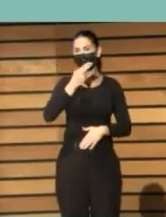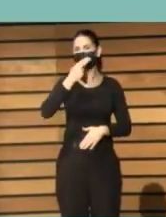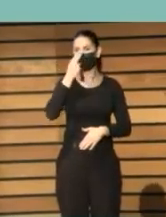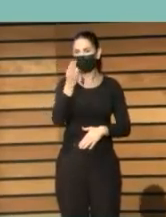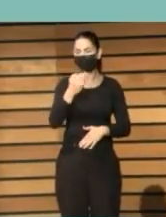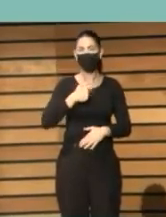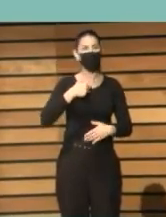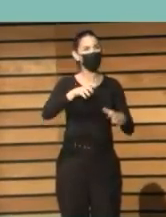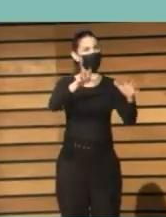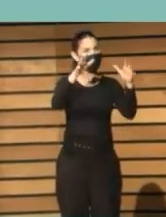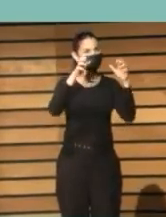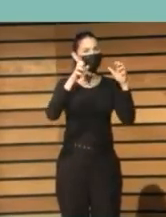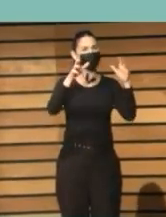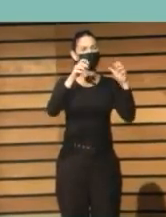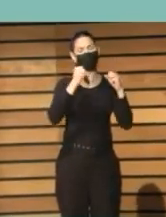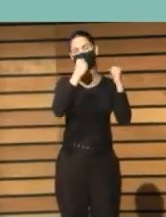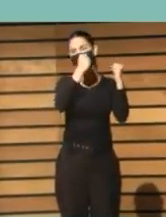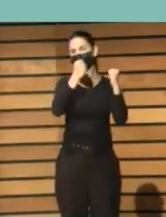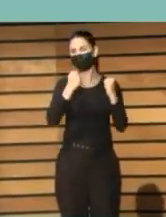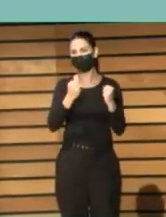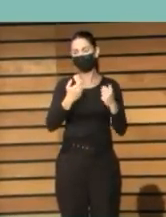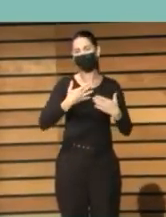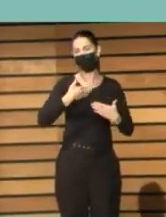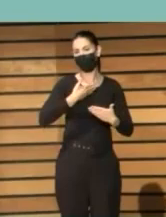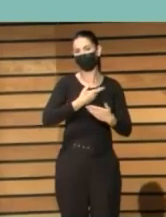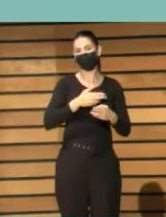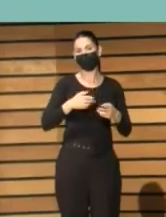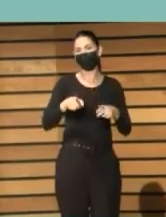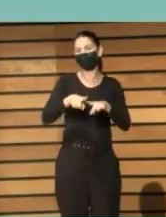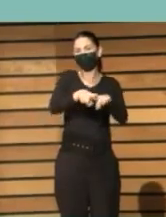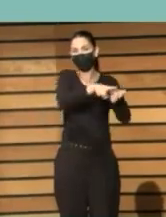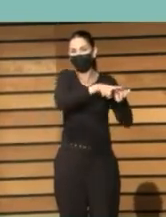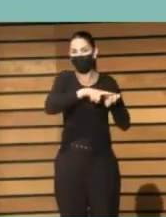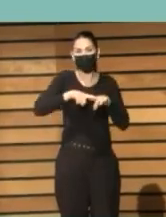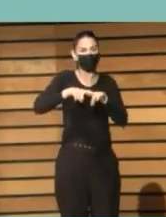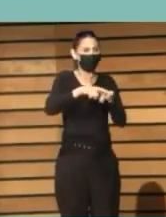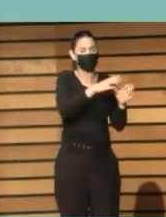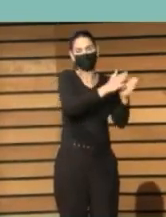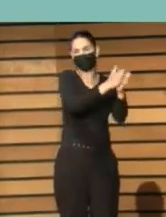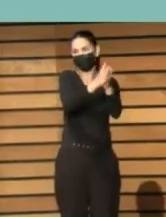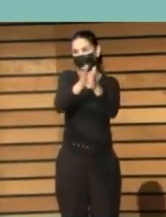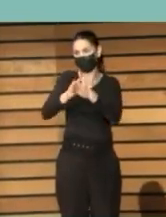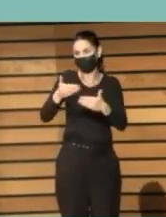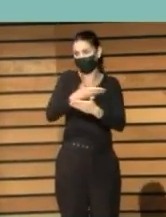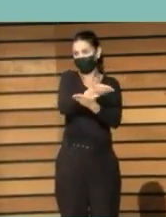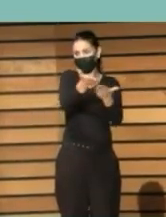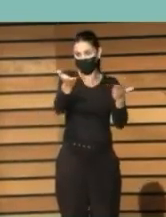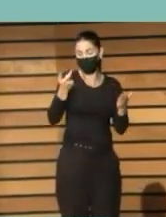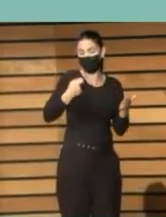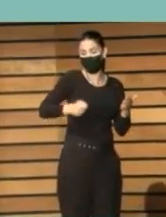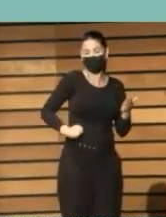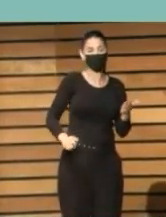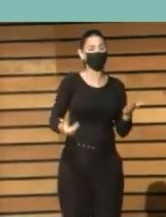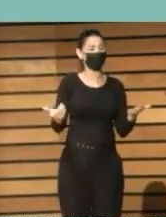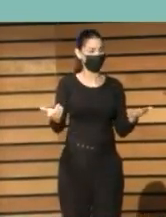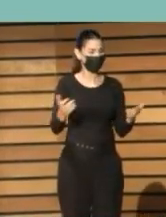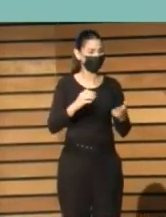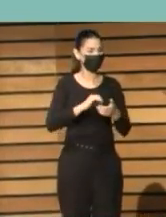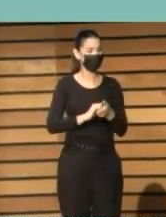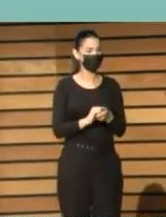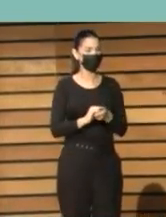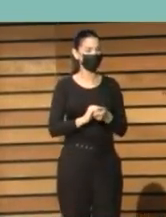un gran aprendizaje el poder compartir con todos los colegas de la profesión. y